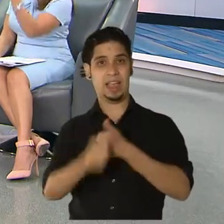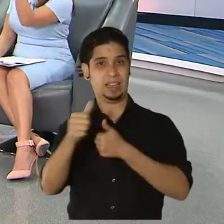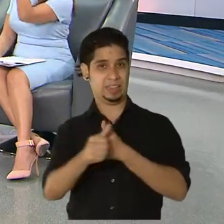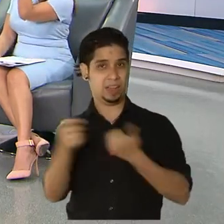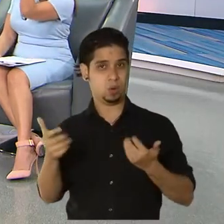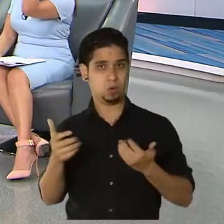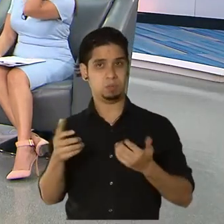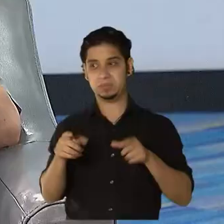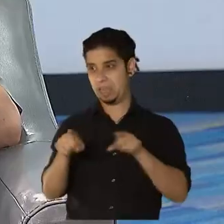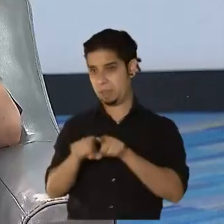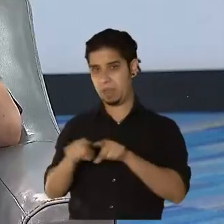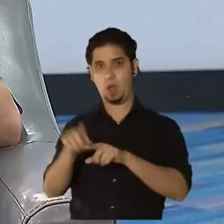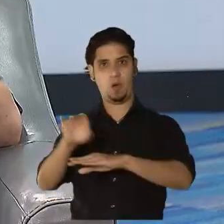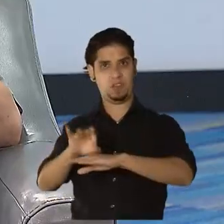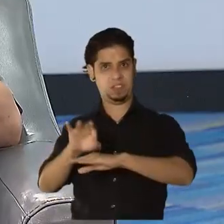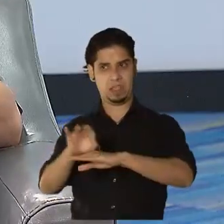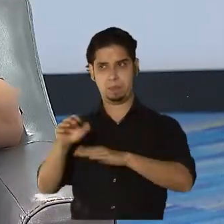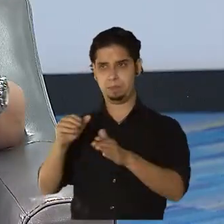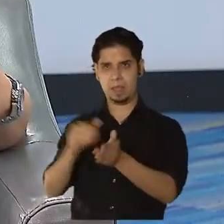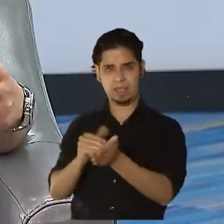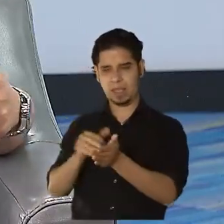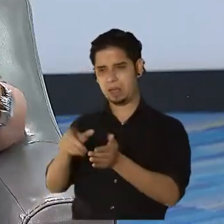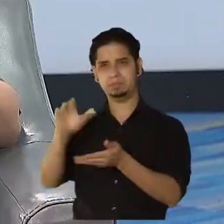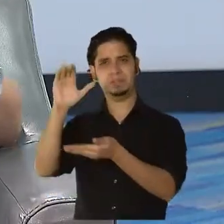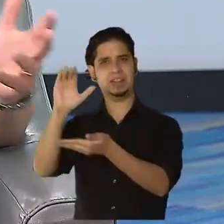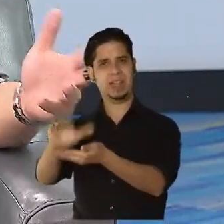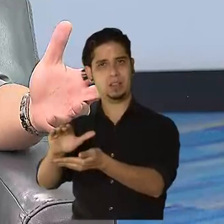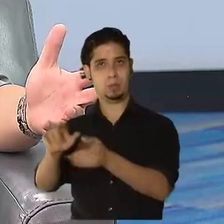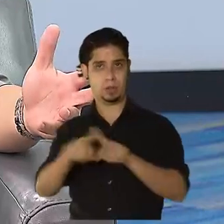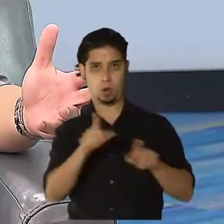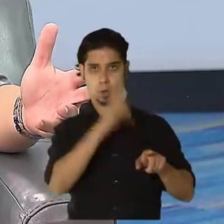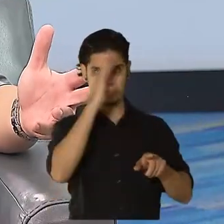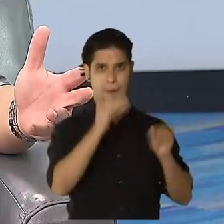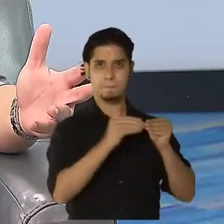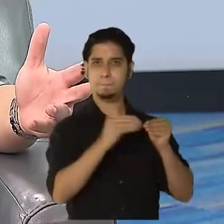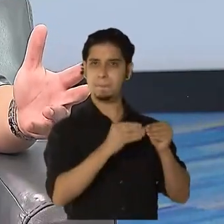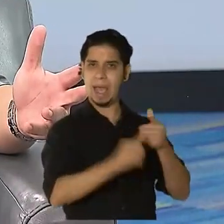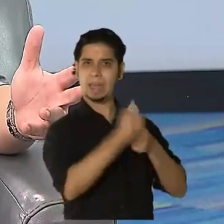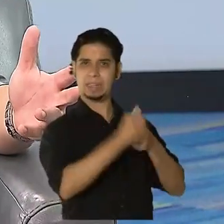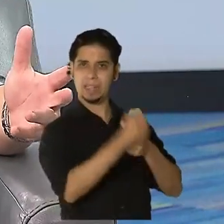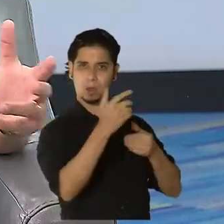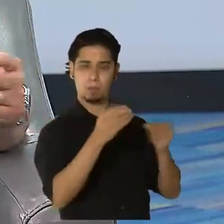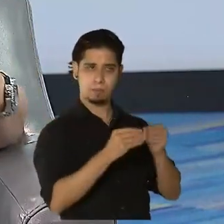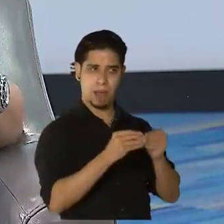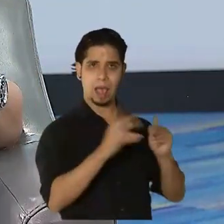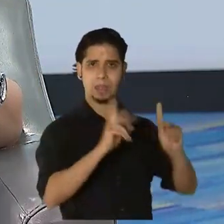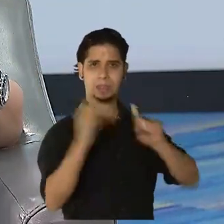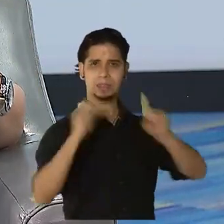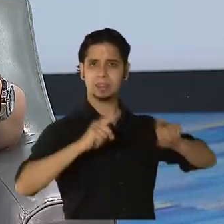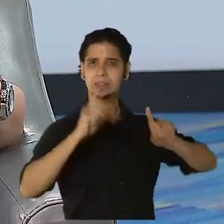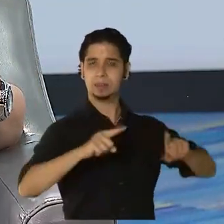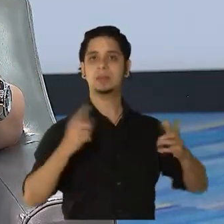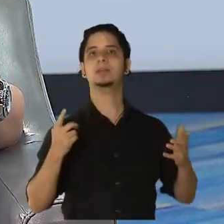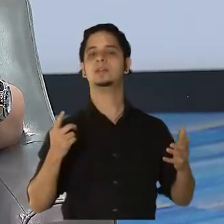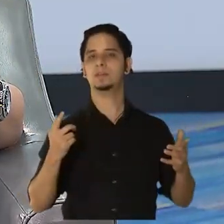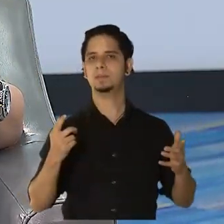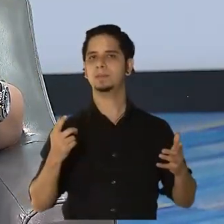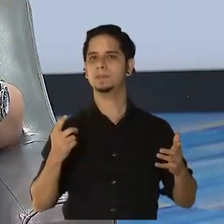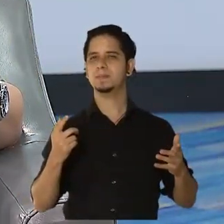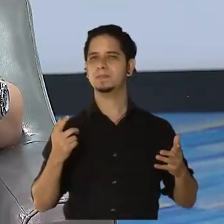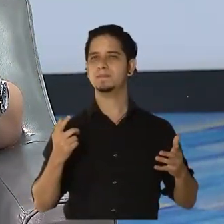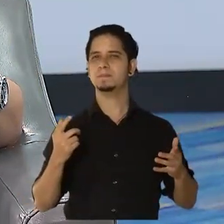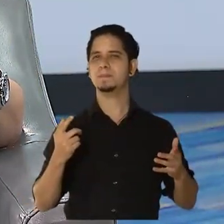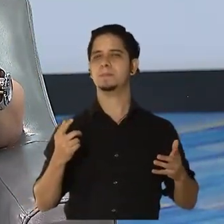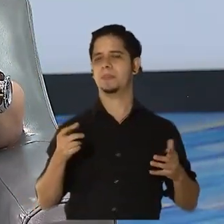en una oficina médica que no das terapias respiratorias, no vas a intubar a nadie en una oficina médica. O sea, hay actividades que son